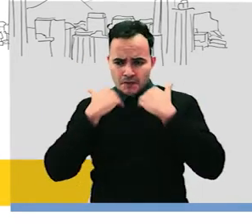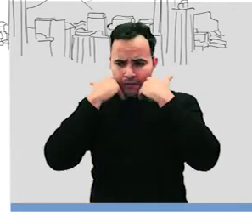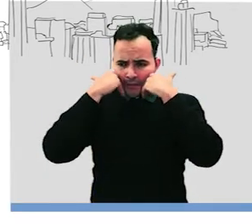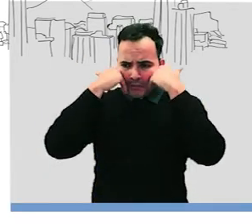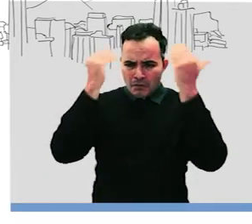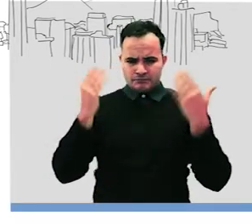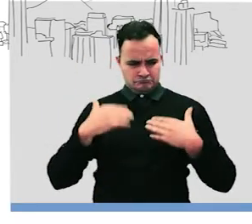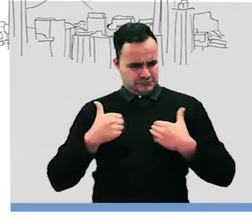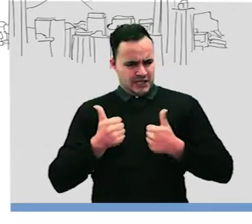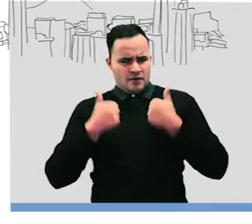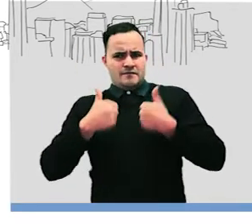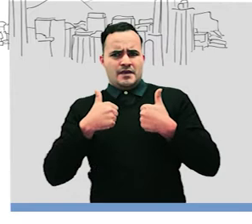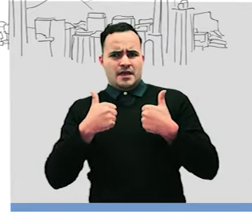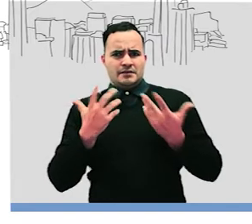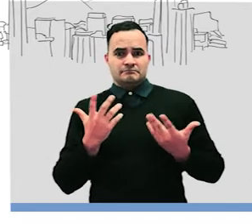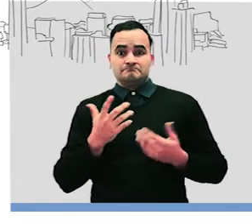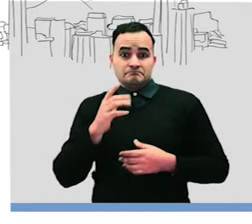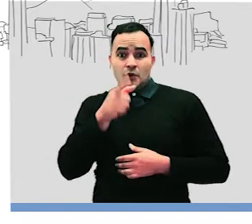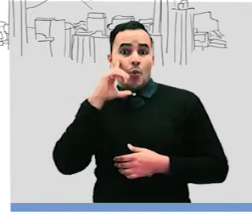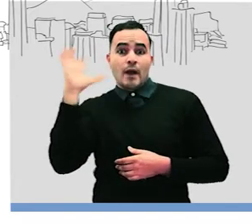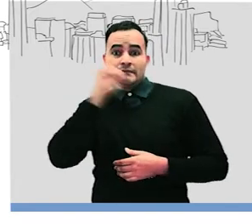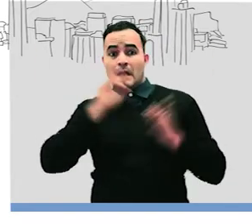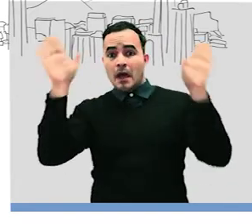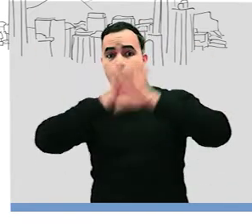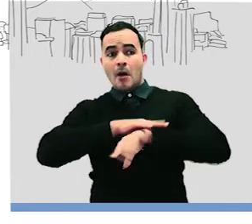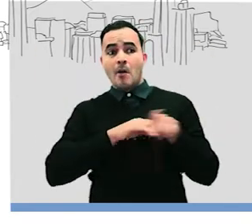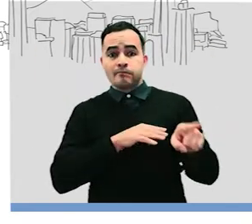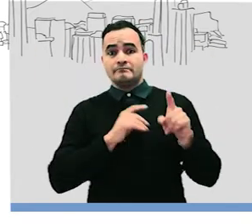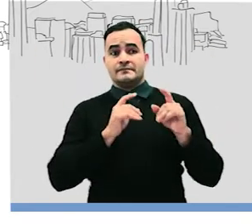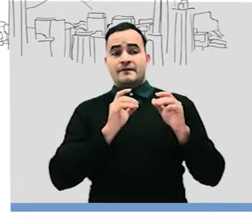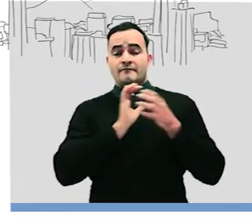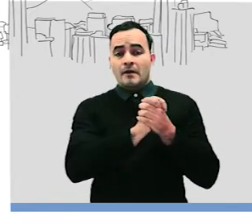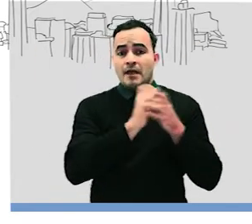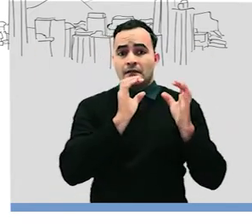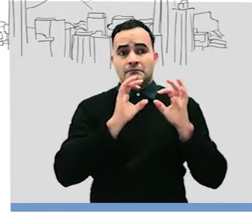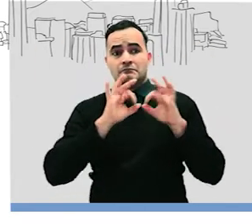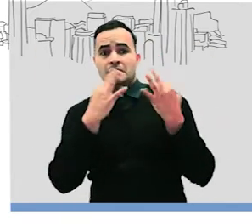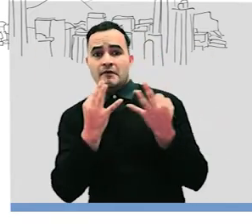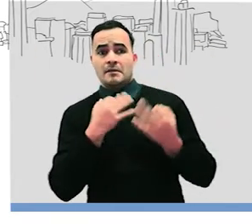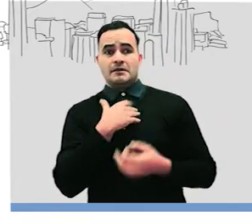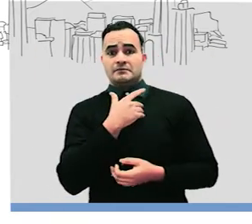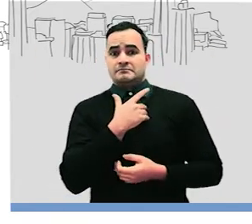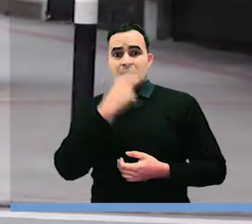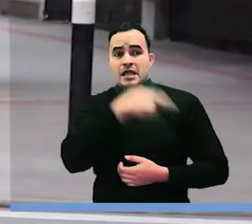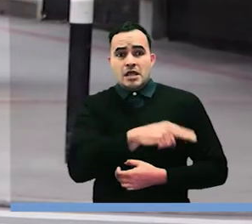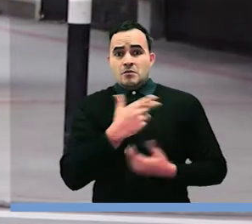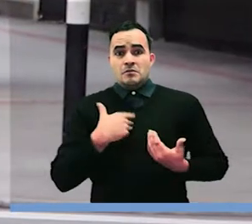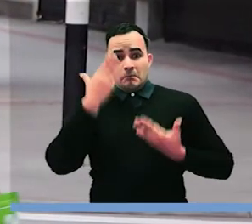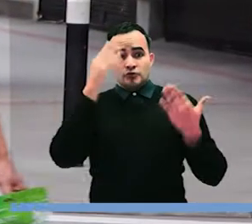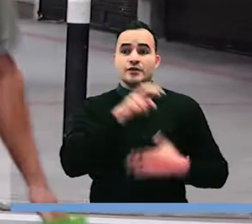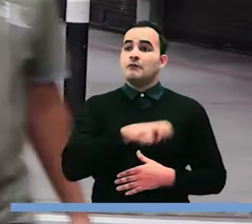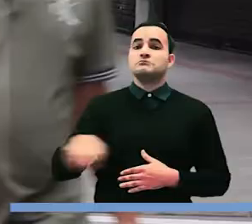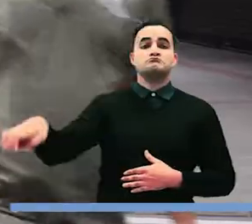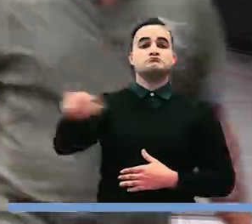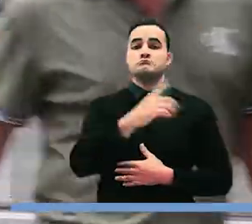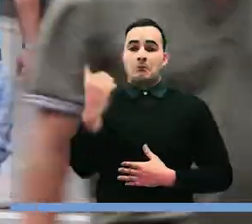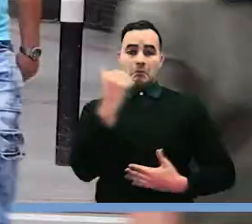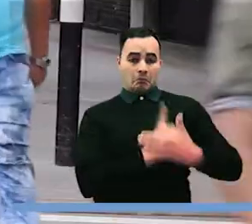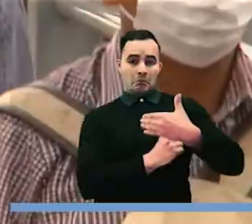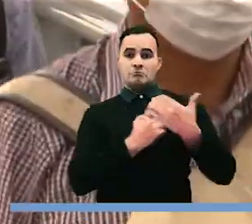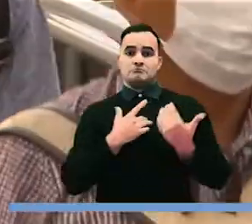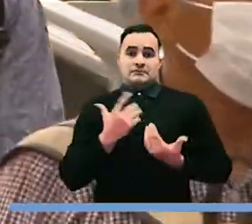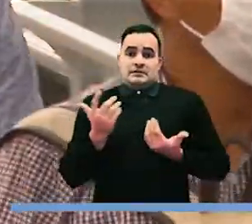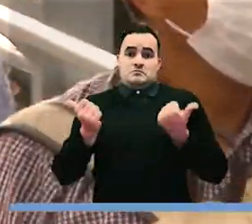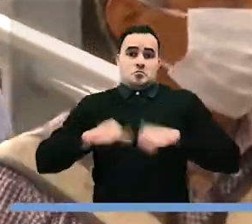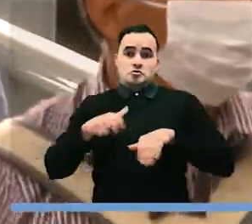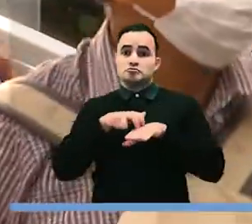no tienen fiebre, parecen estar sanos y puede ser un pariente, un amigo, mi hijo, porque no sabemos ellos también dónde han